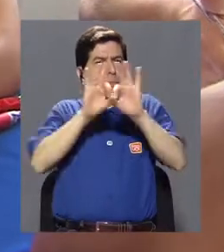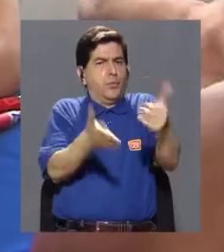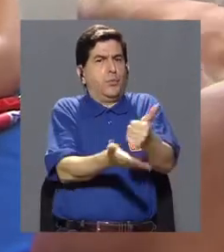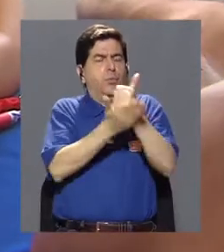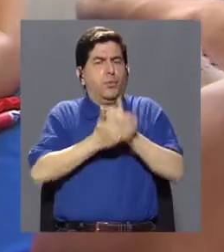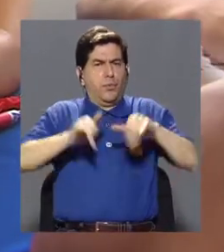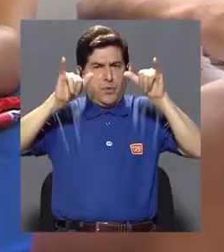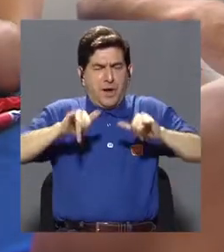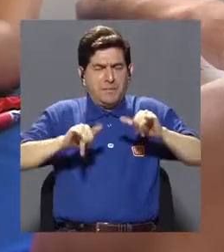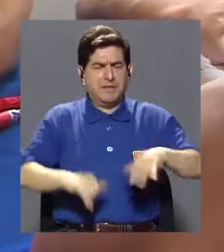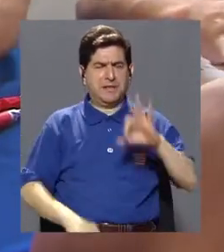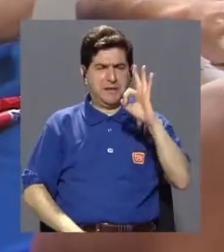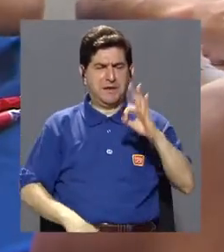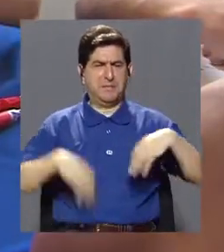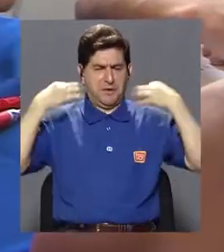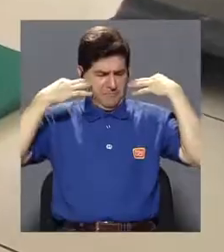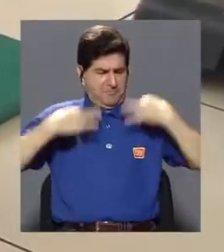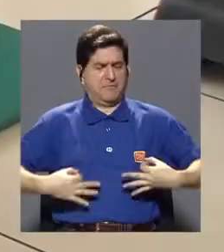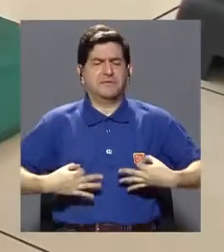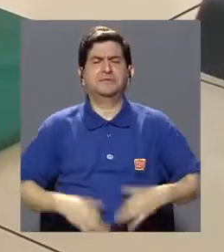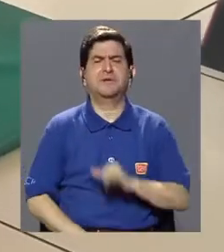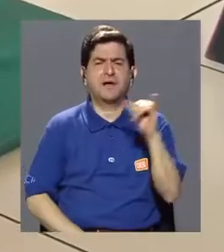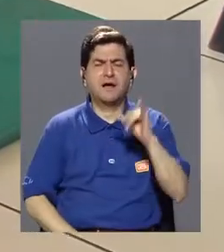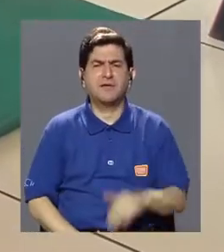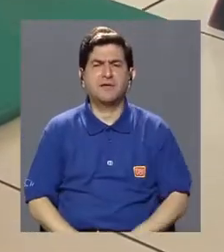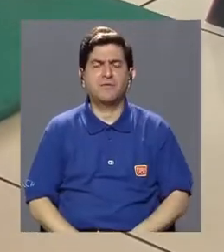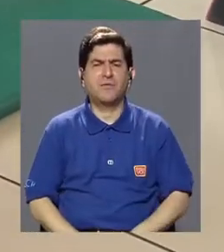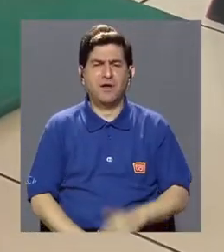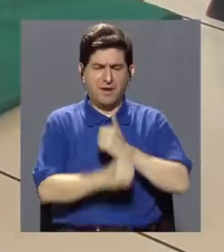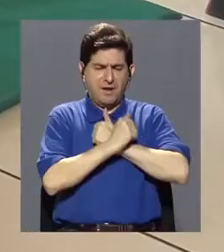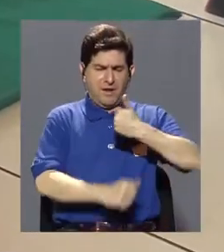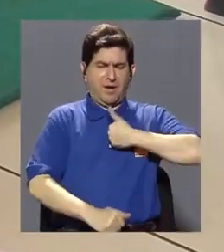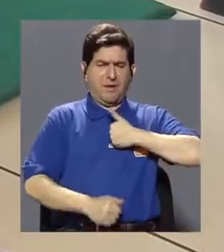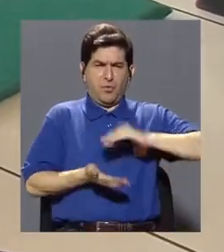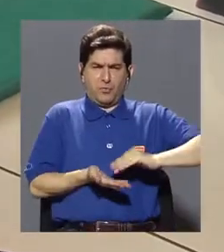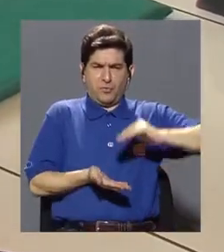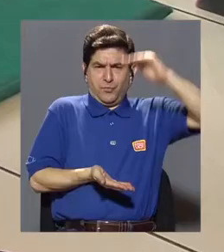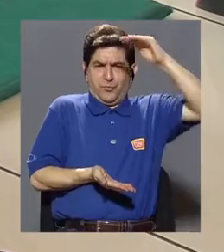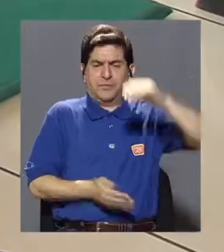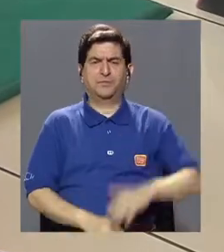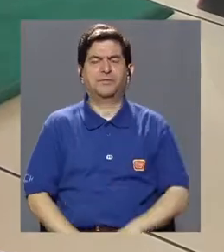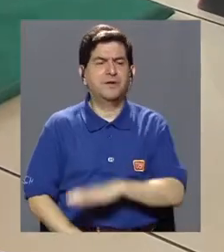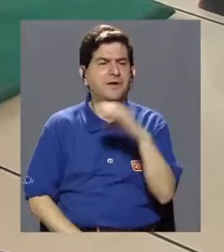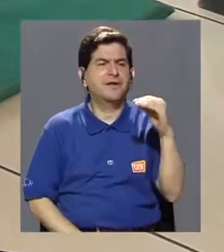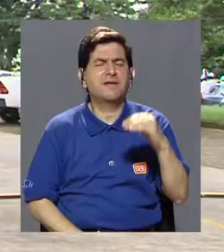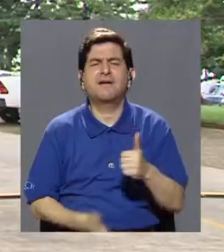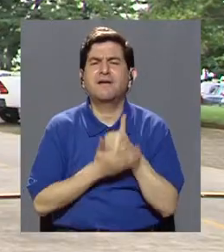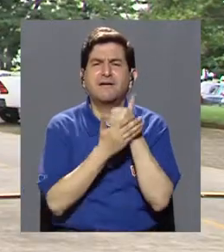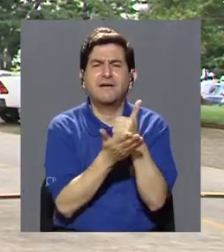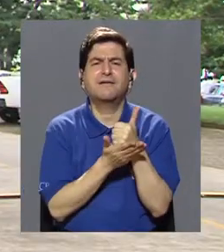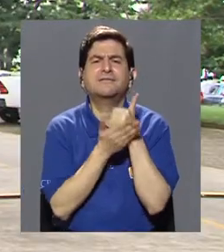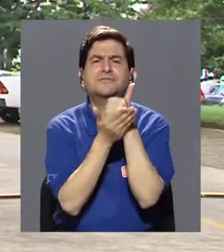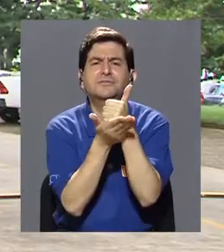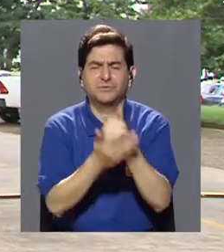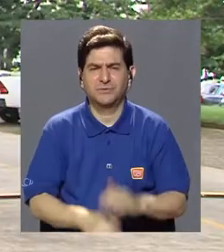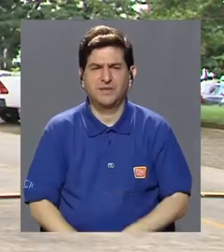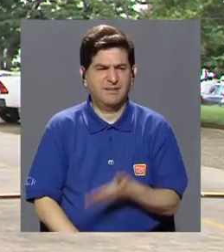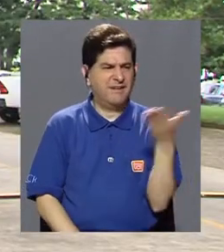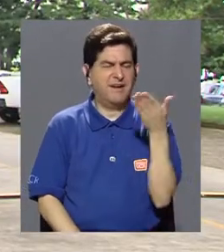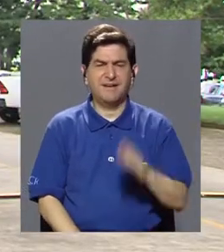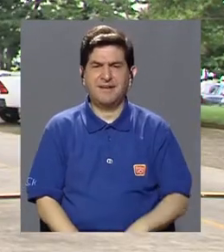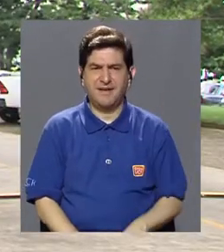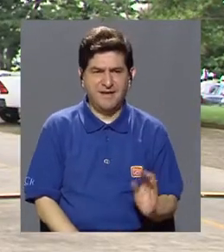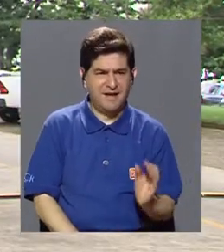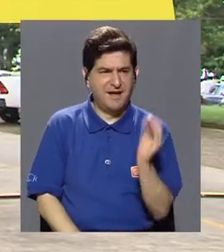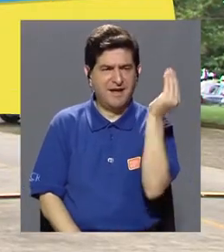eleva la autoestima y también nos ayuda a crecer a nivel personal. Insto a